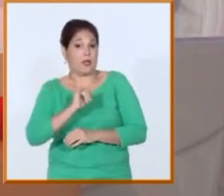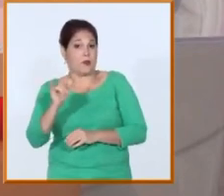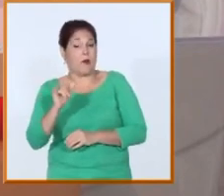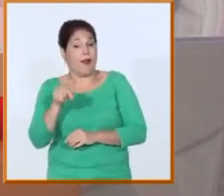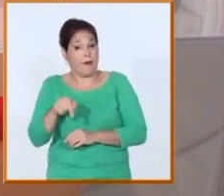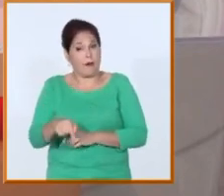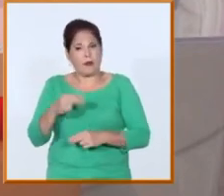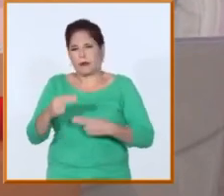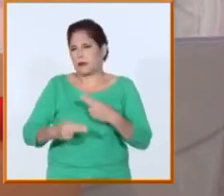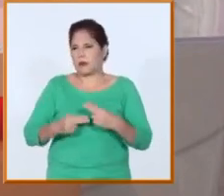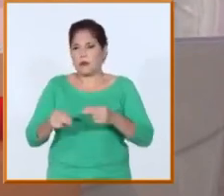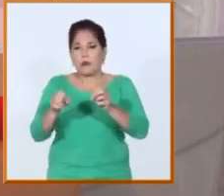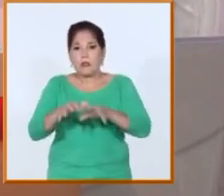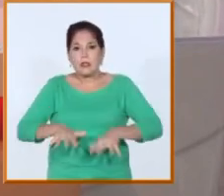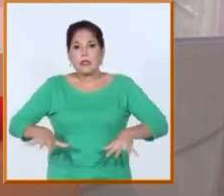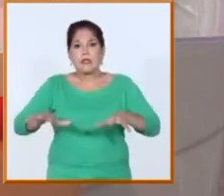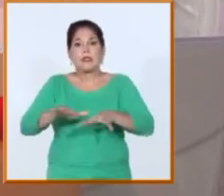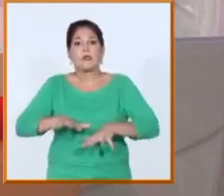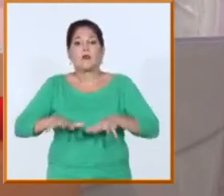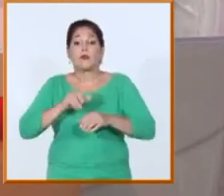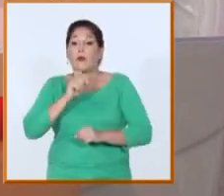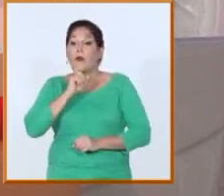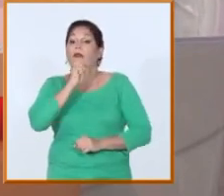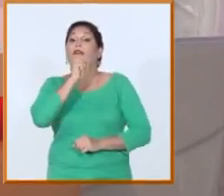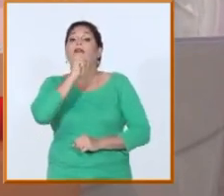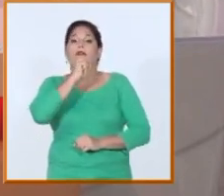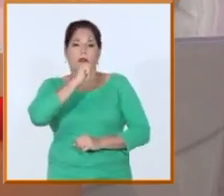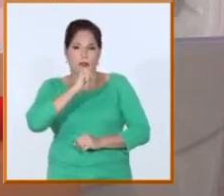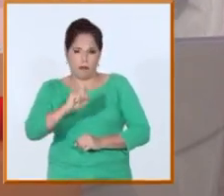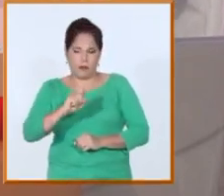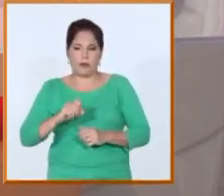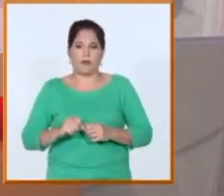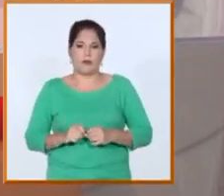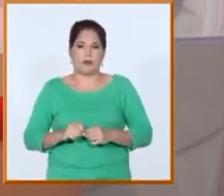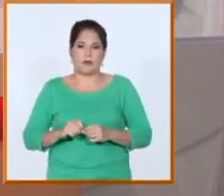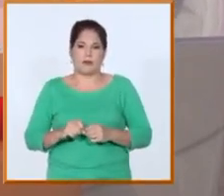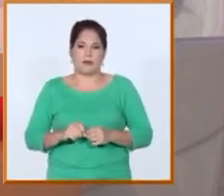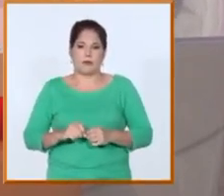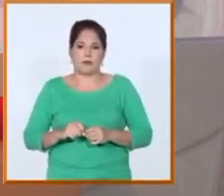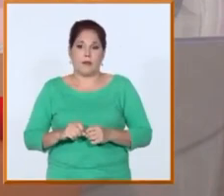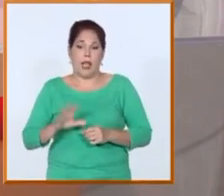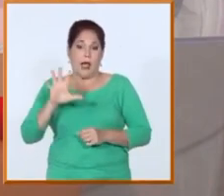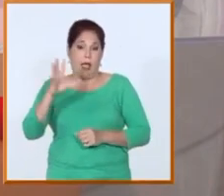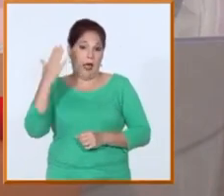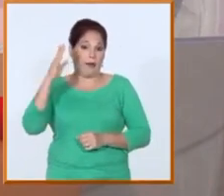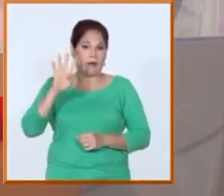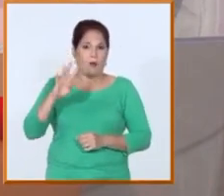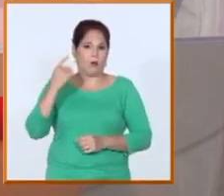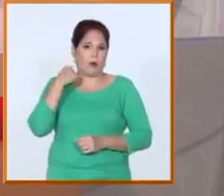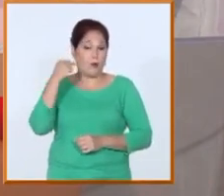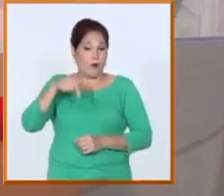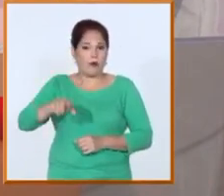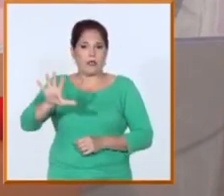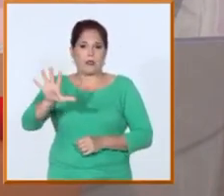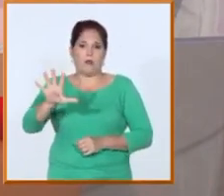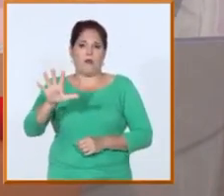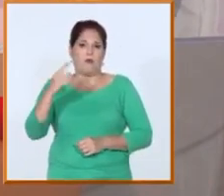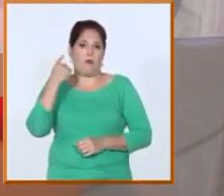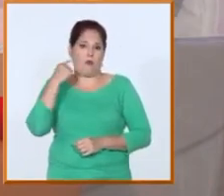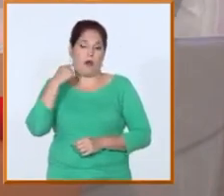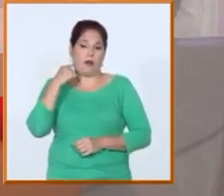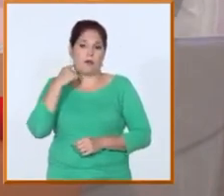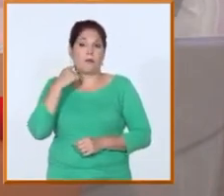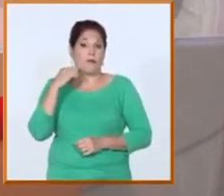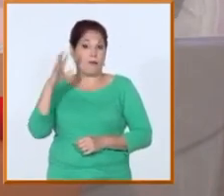se está haciendo en un contexto en el que se ha pasado de una formación de pregrado de 5 a 4 años. Es decir, ha habido toda una